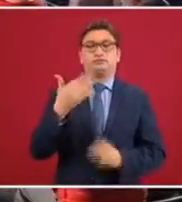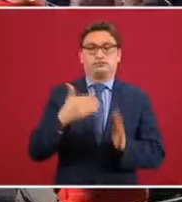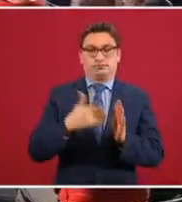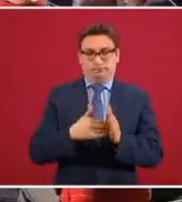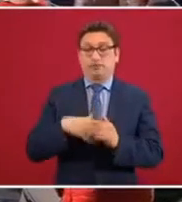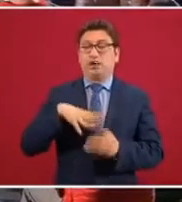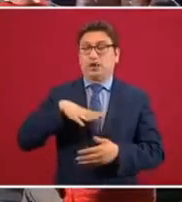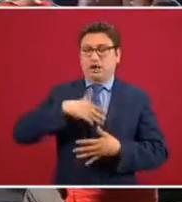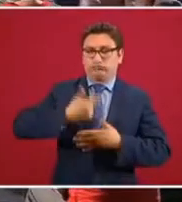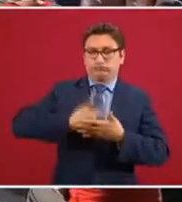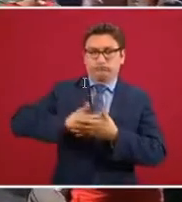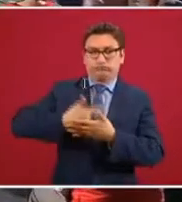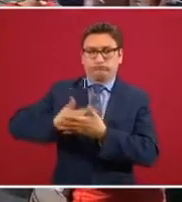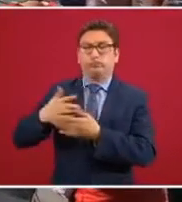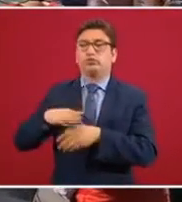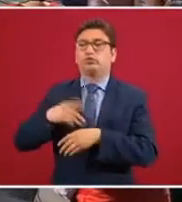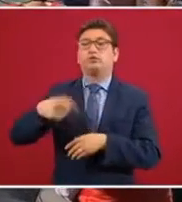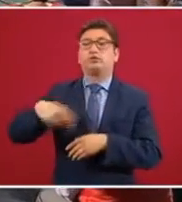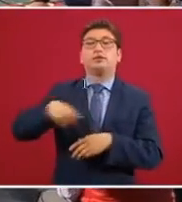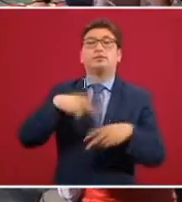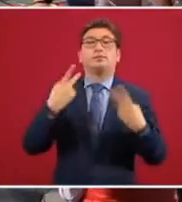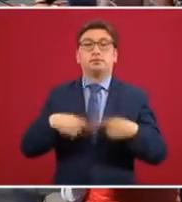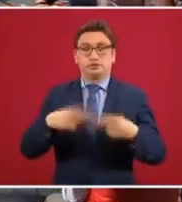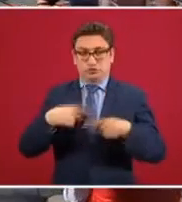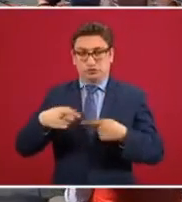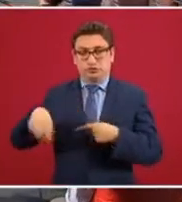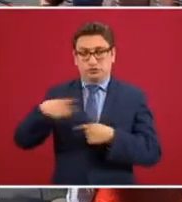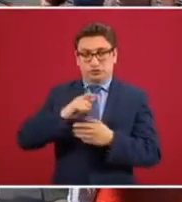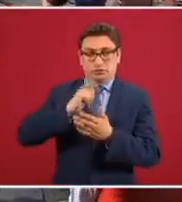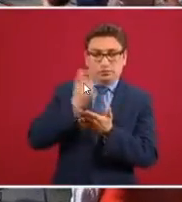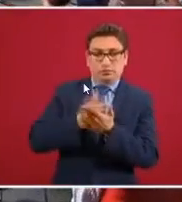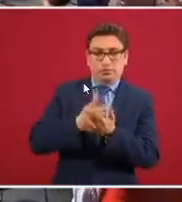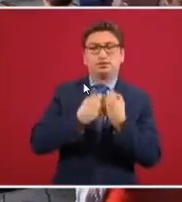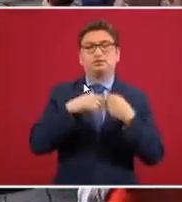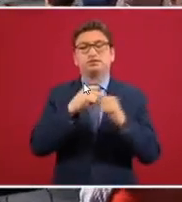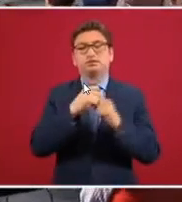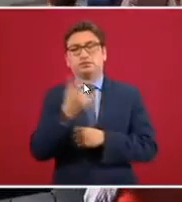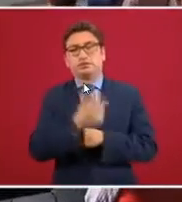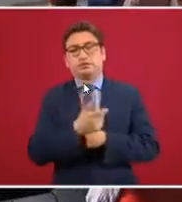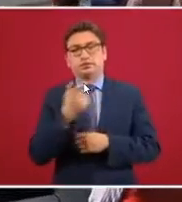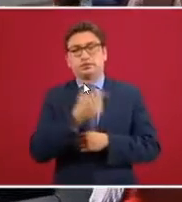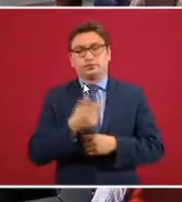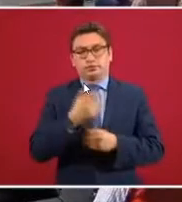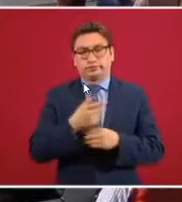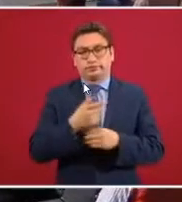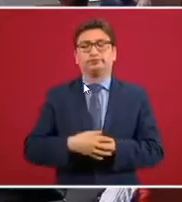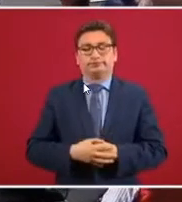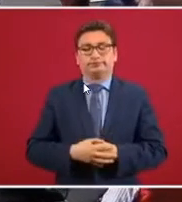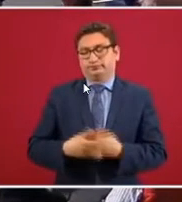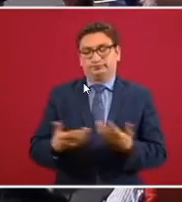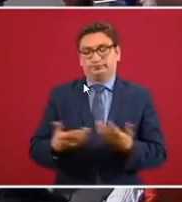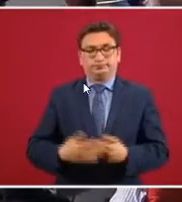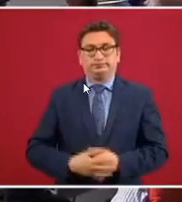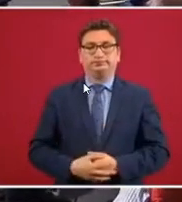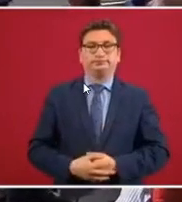porque son los que pagan cuota en el Seguro Social, o sea,